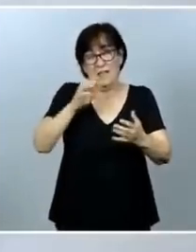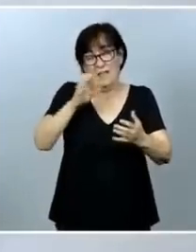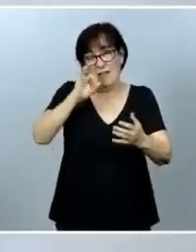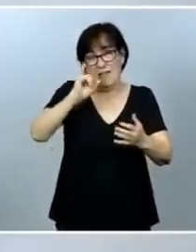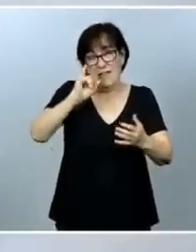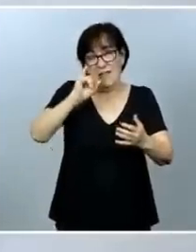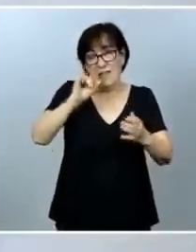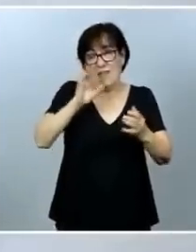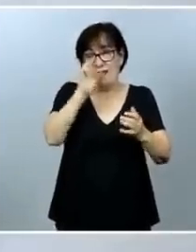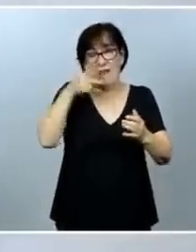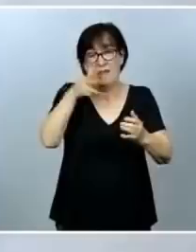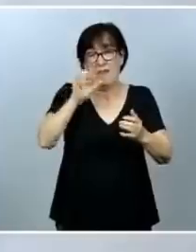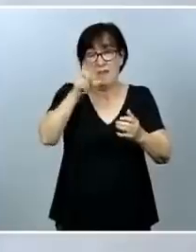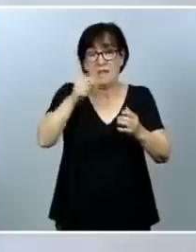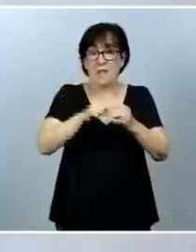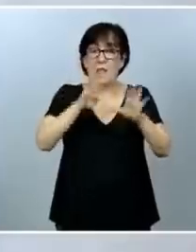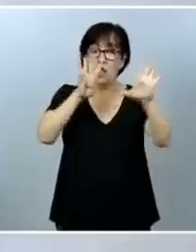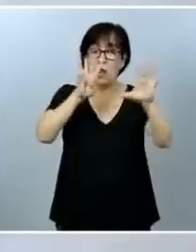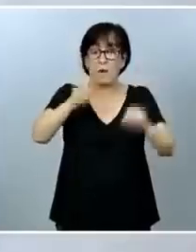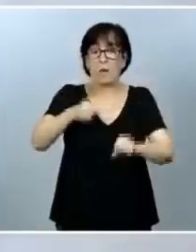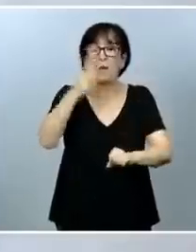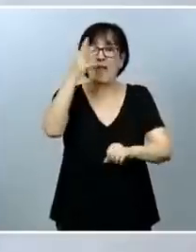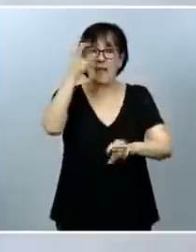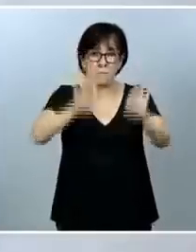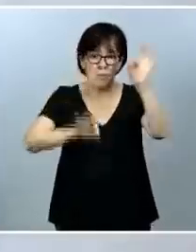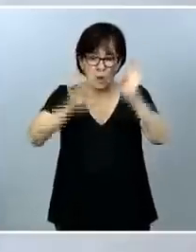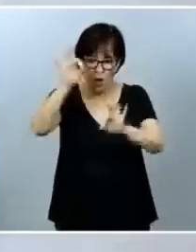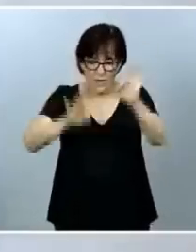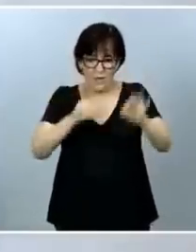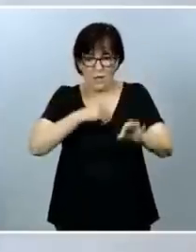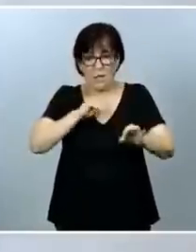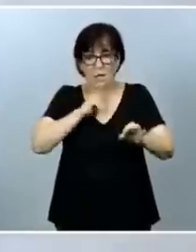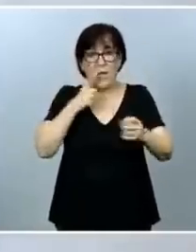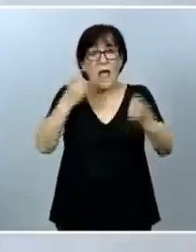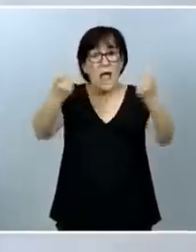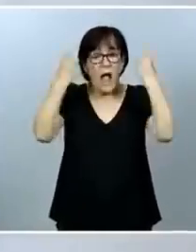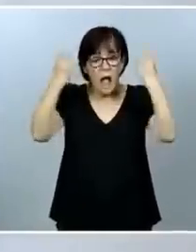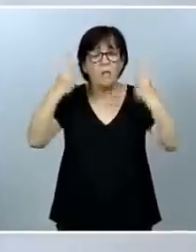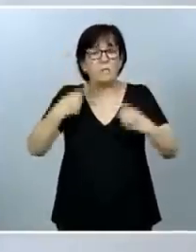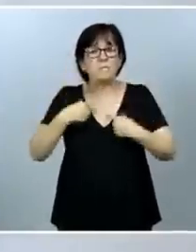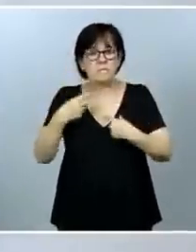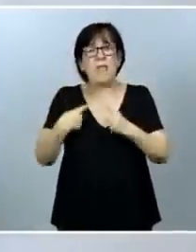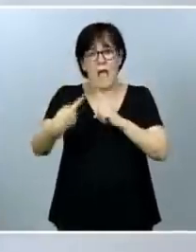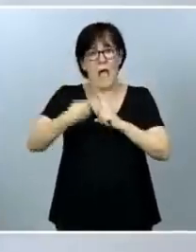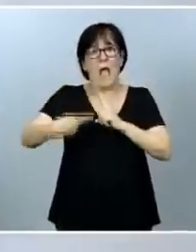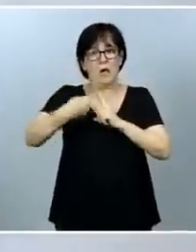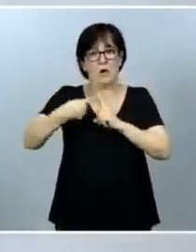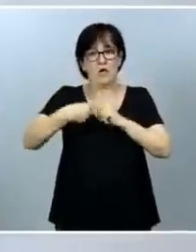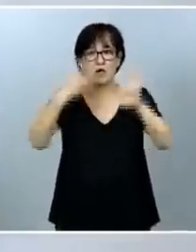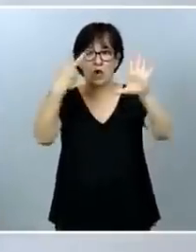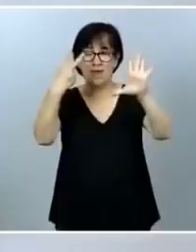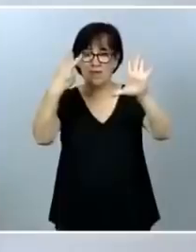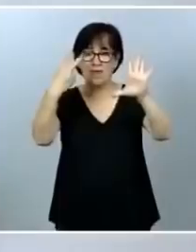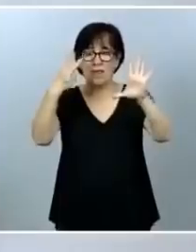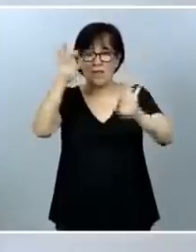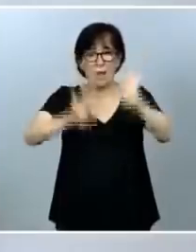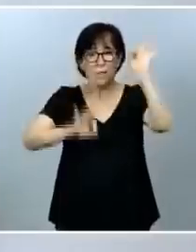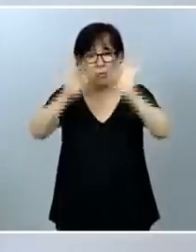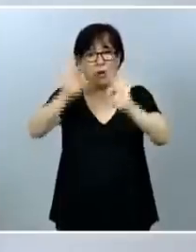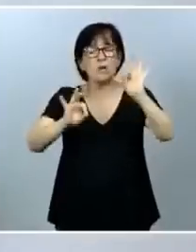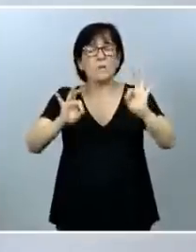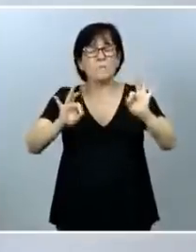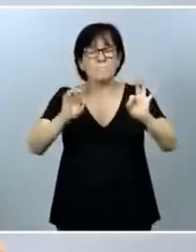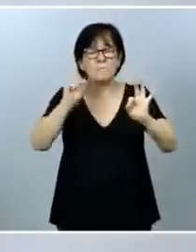en España el 9,3% de los alumnos declara haber sufrido acoso y un 7% declara haber sido víctima